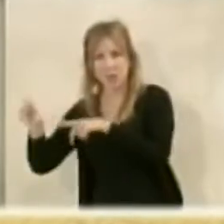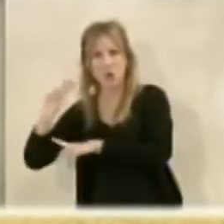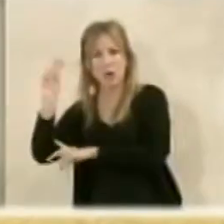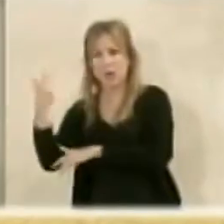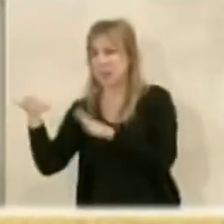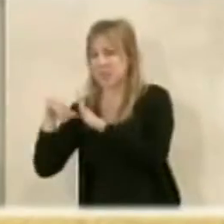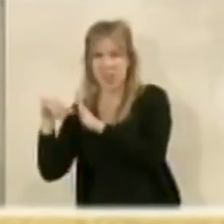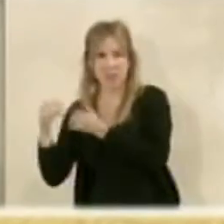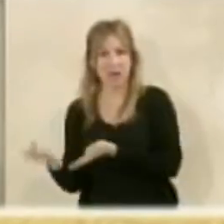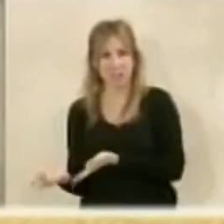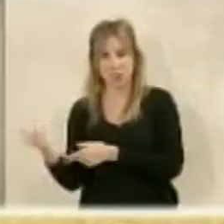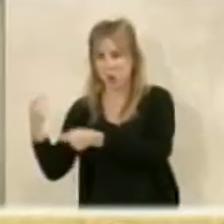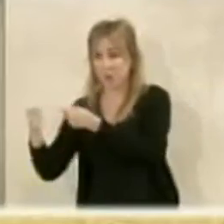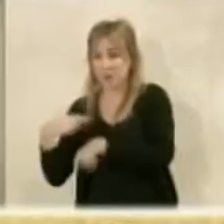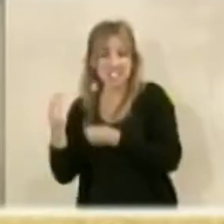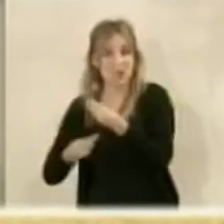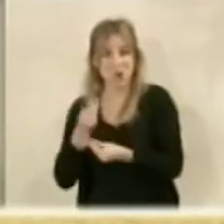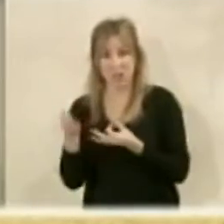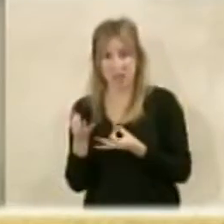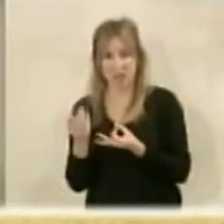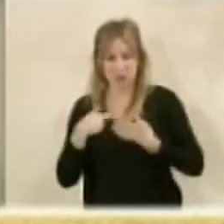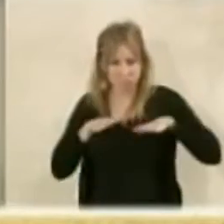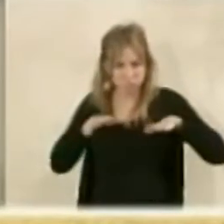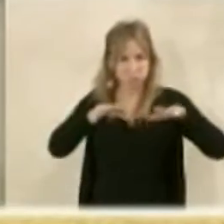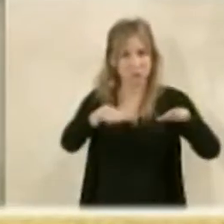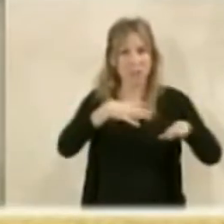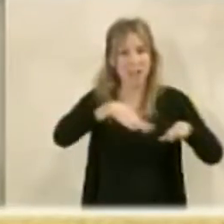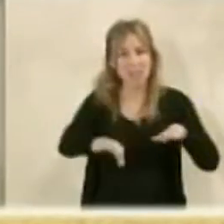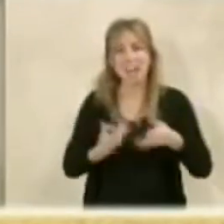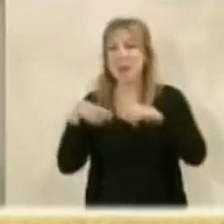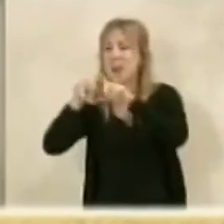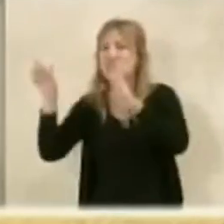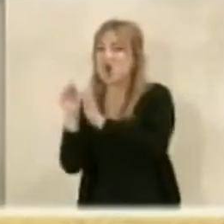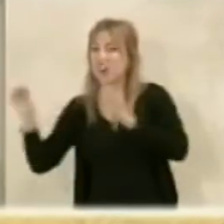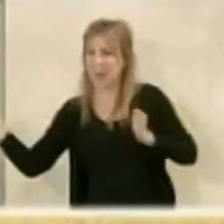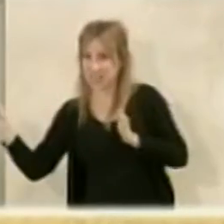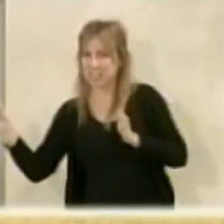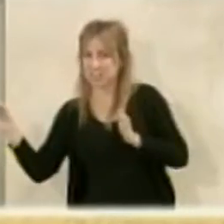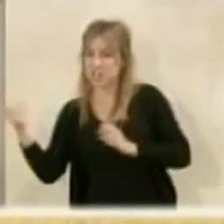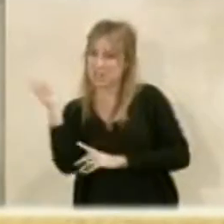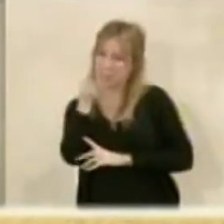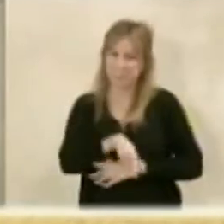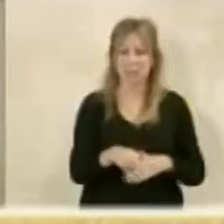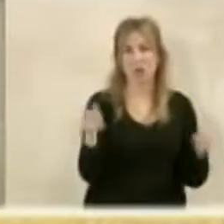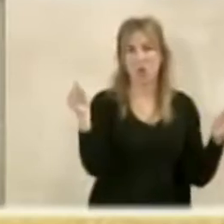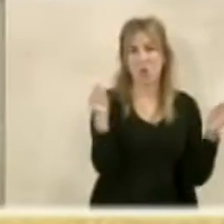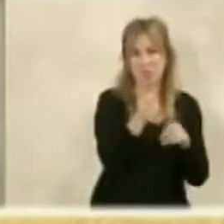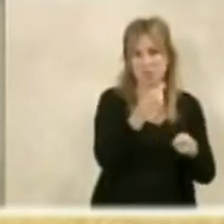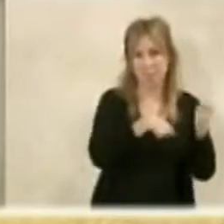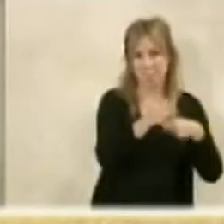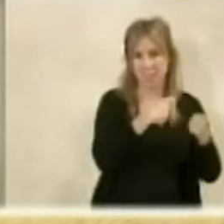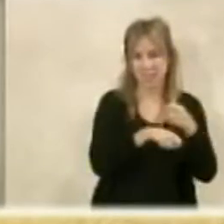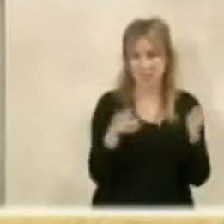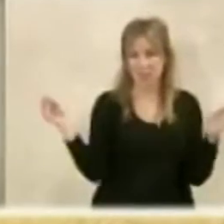comercio de proximidad, y eso es lo que hay que hacer. Hay que compaginar perfectamente los grandes operadores comerciales con la dinamización de la